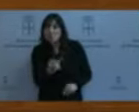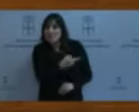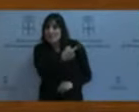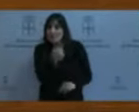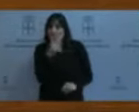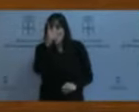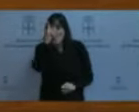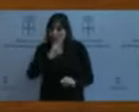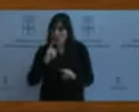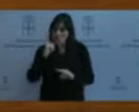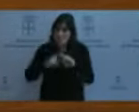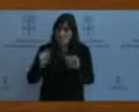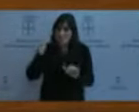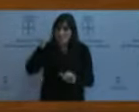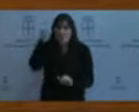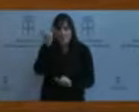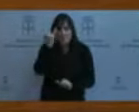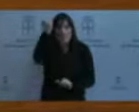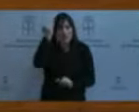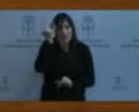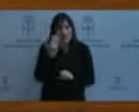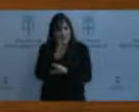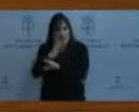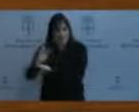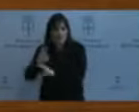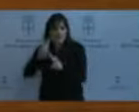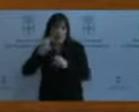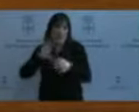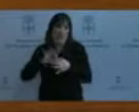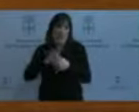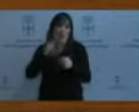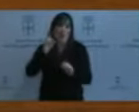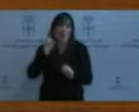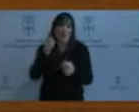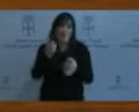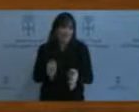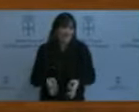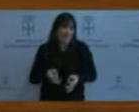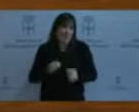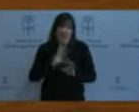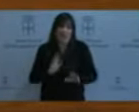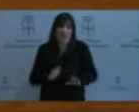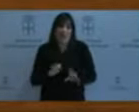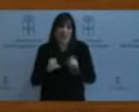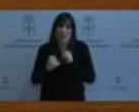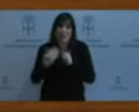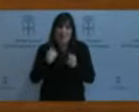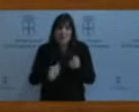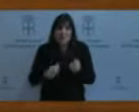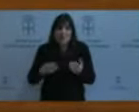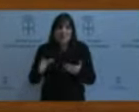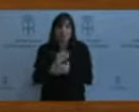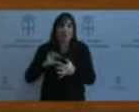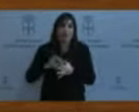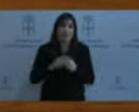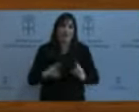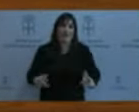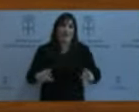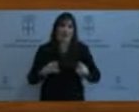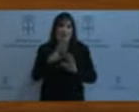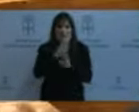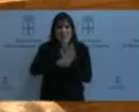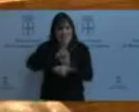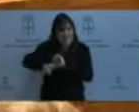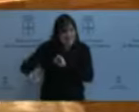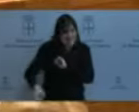sobre educación que siempre tienen el mismo sesgo. Siempre tienen que ver con los recordes. Y mire, hay muchas medidas que hay que tomar en Asturias desde su punto de vista educativo.